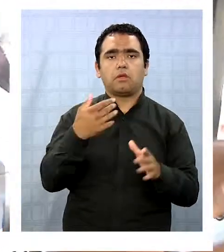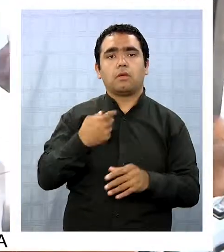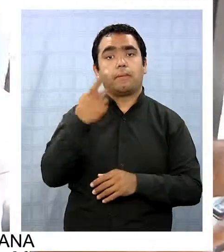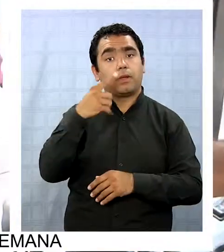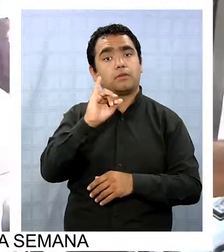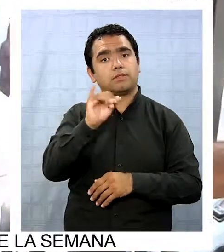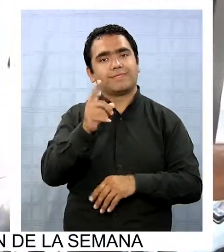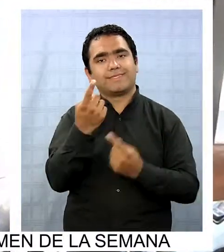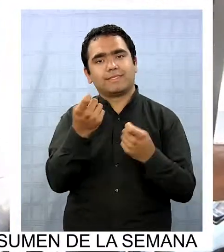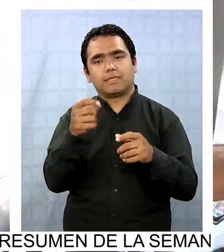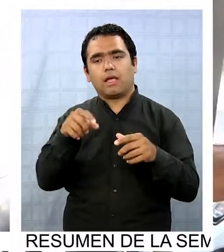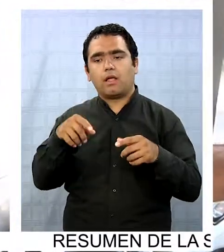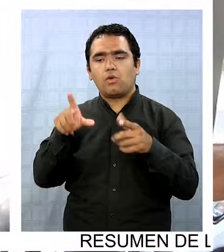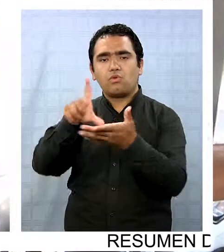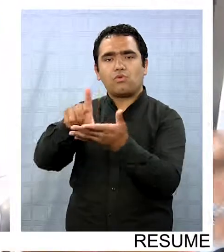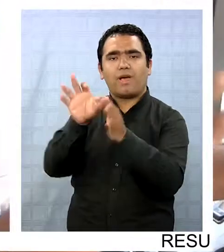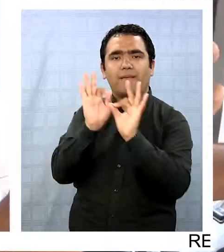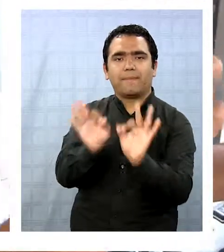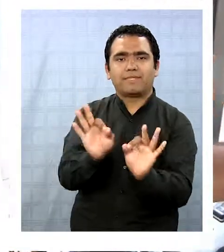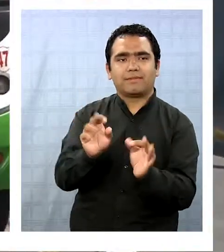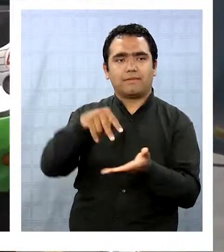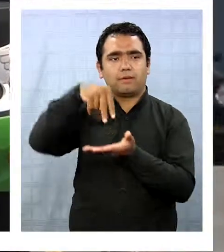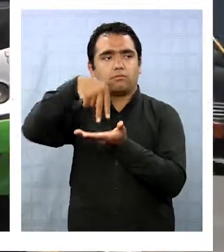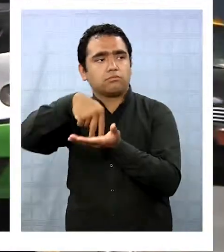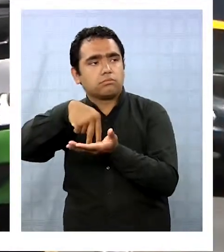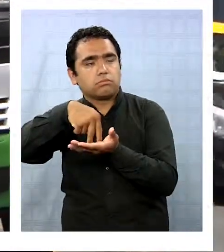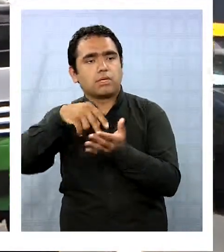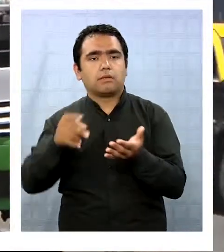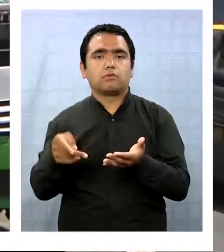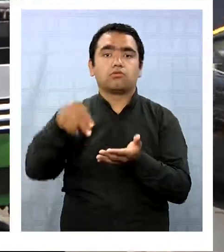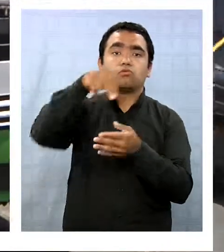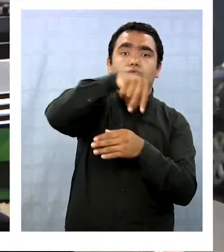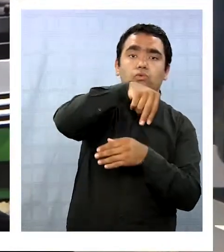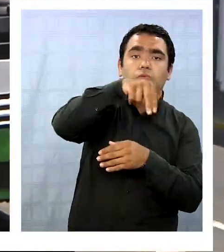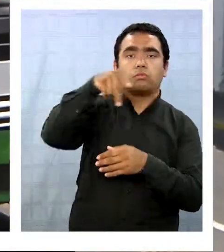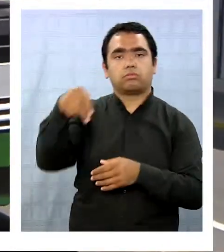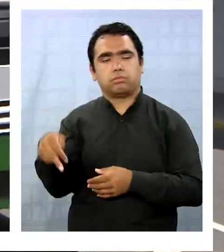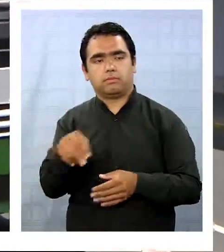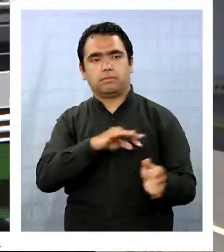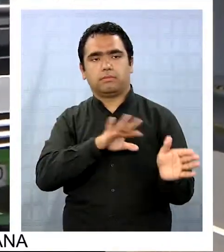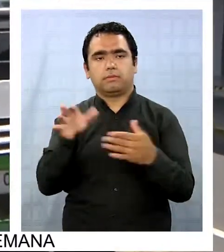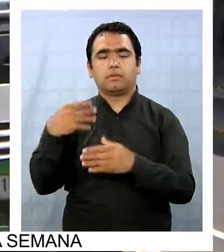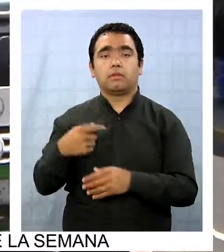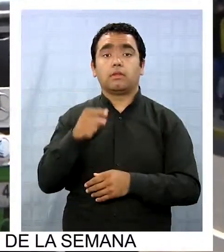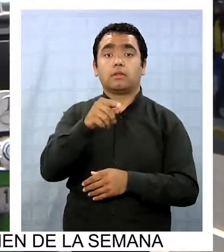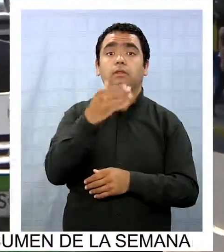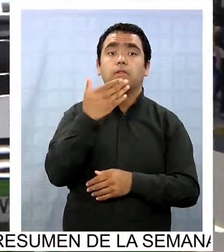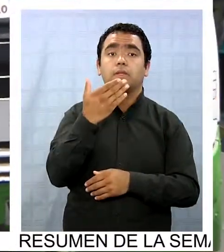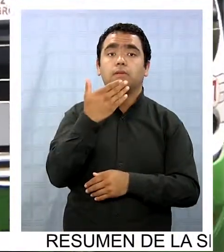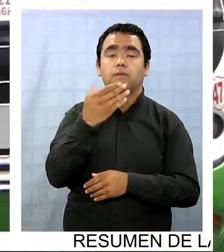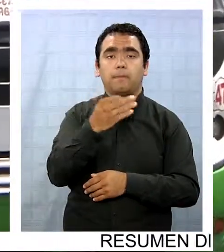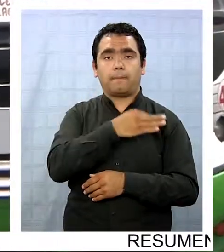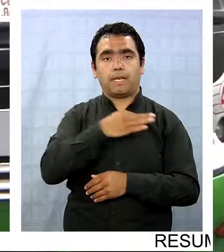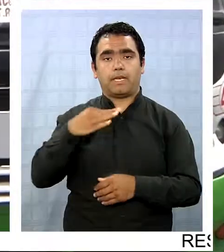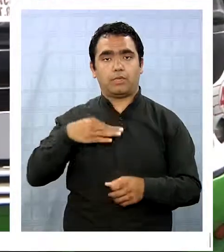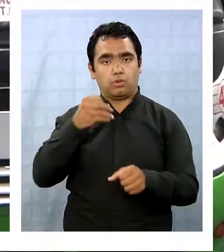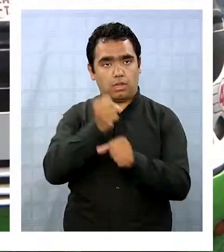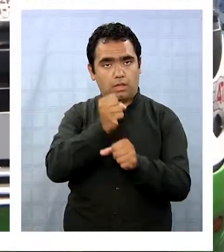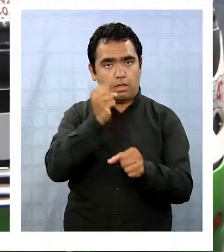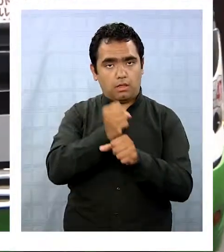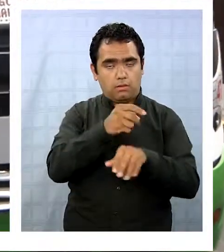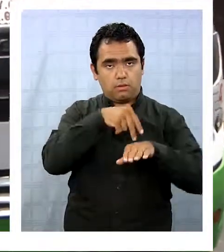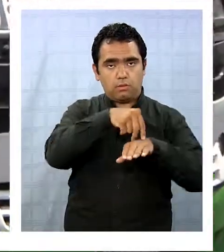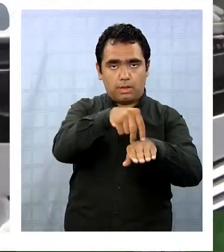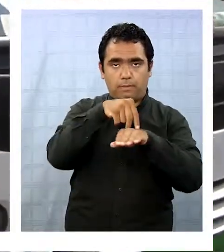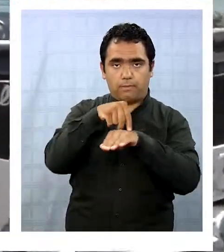necesario, paraderos. Para que la gente suba segura y baje segura. En tanto, el Ceremi de Transportes